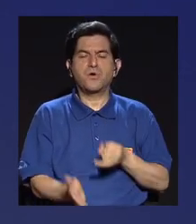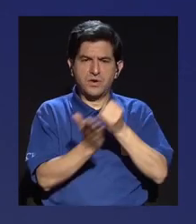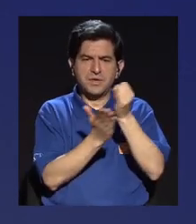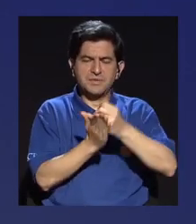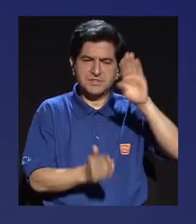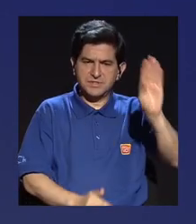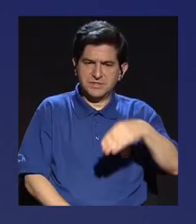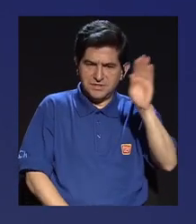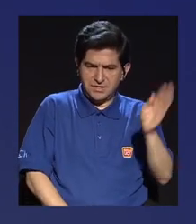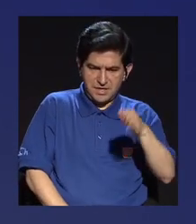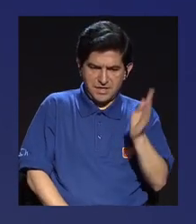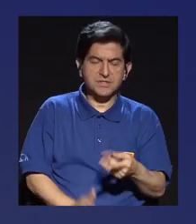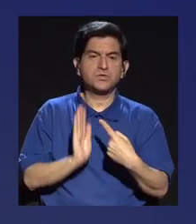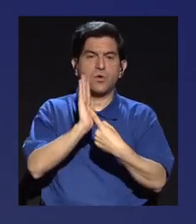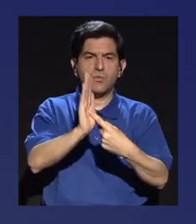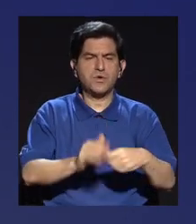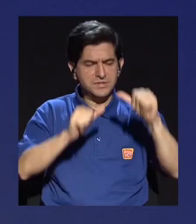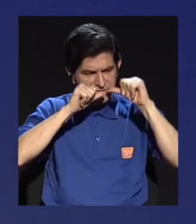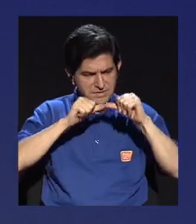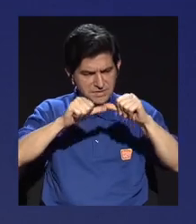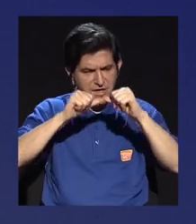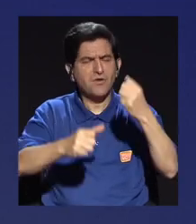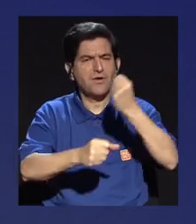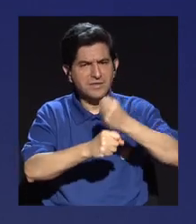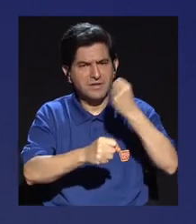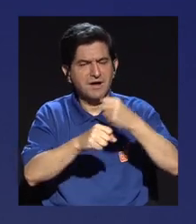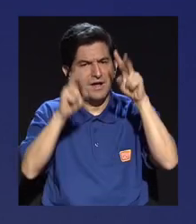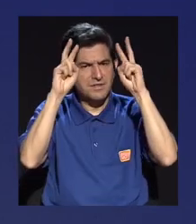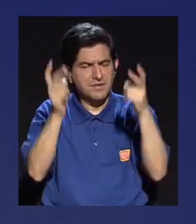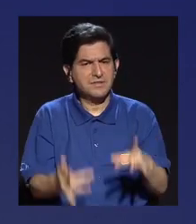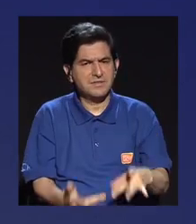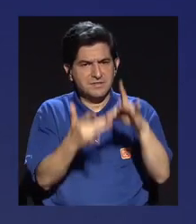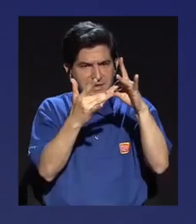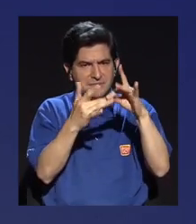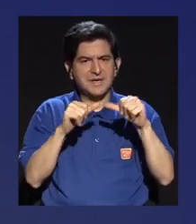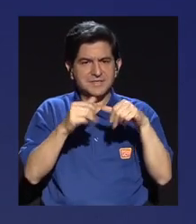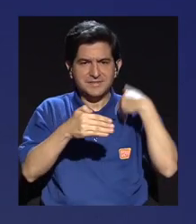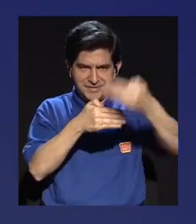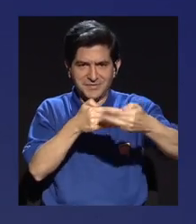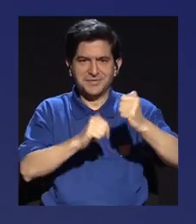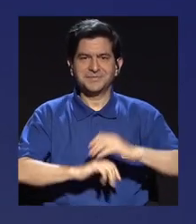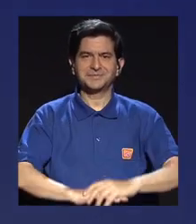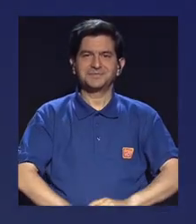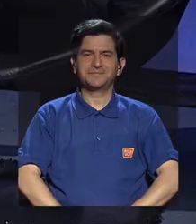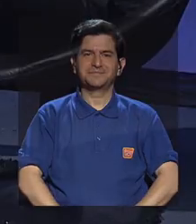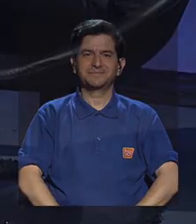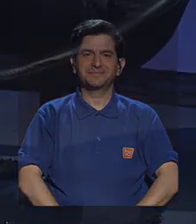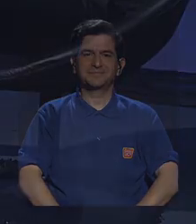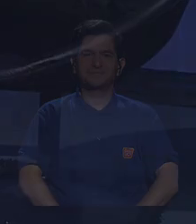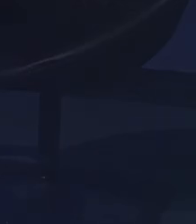raíz de una investigación del cementazo, que demuestra que sistemáticamente han venido trabajando en un tema en particular. casi volvemos.